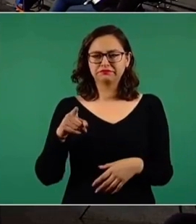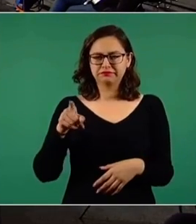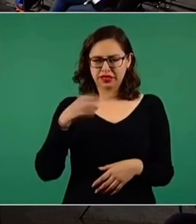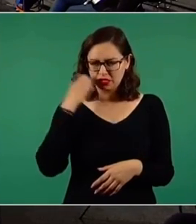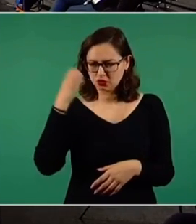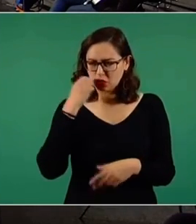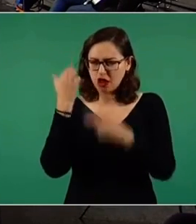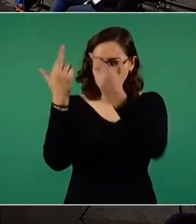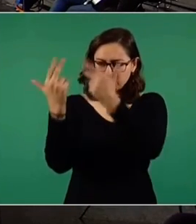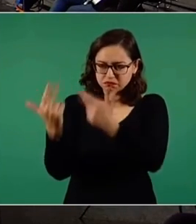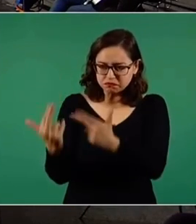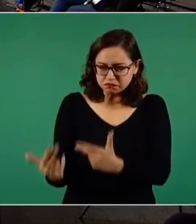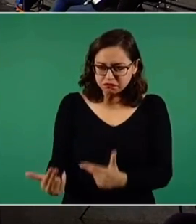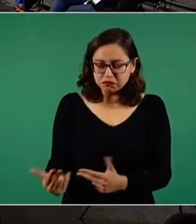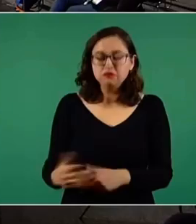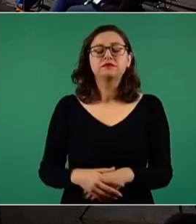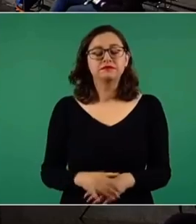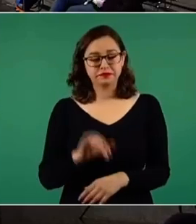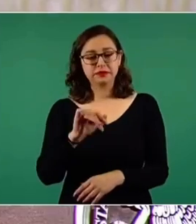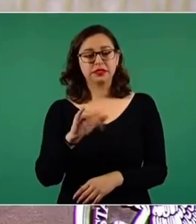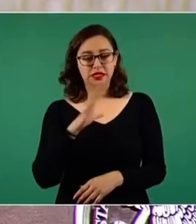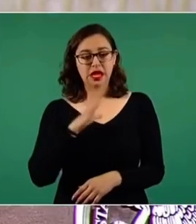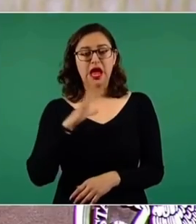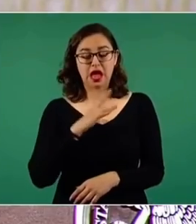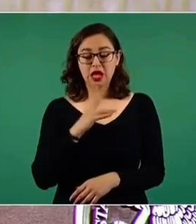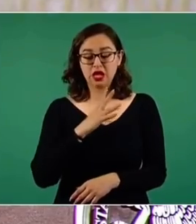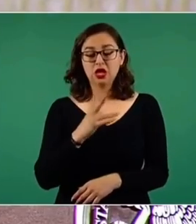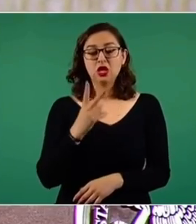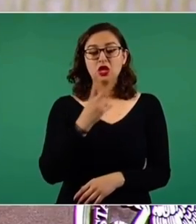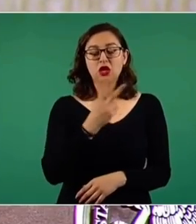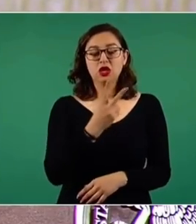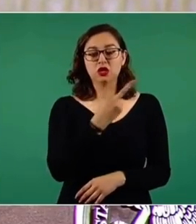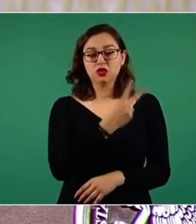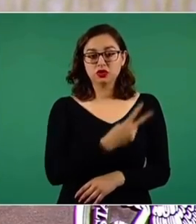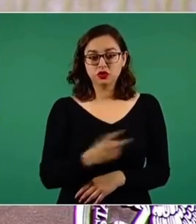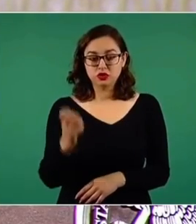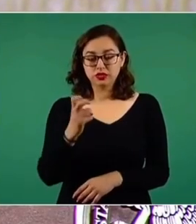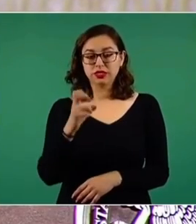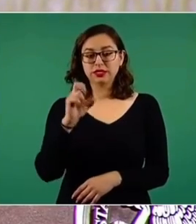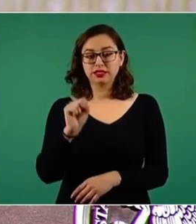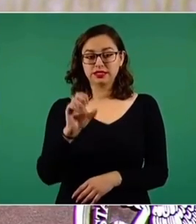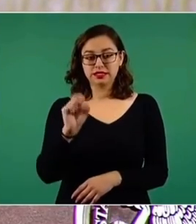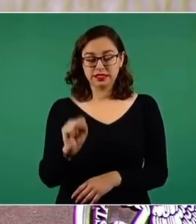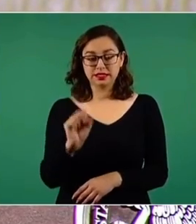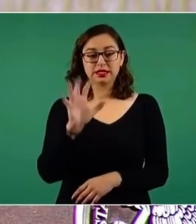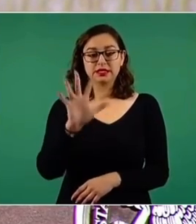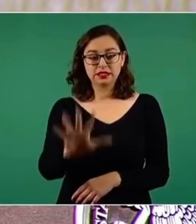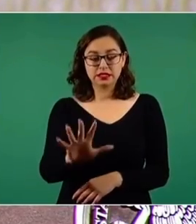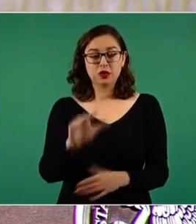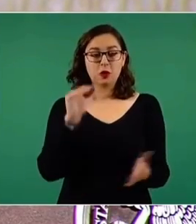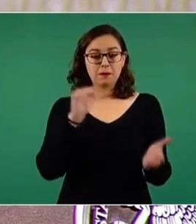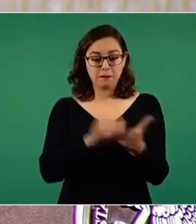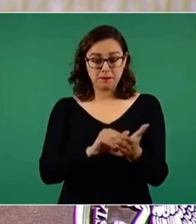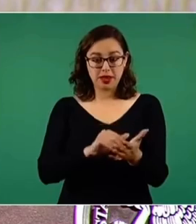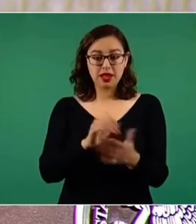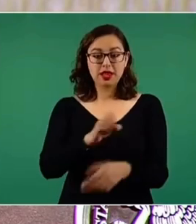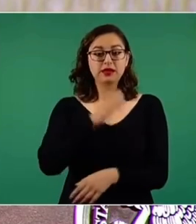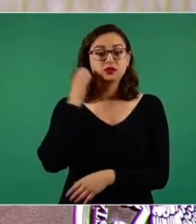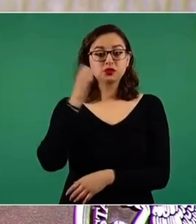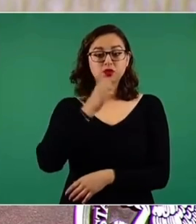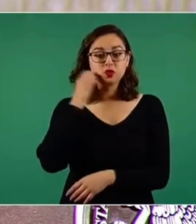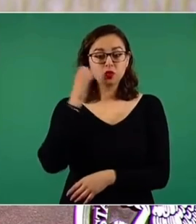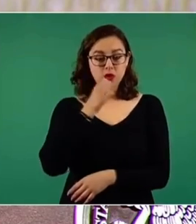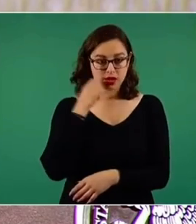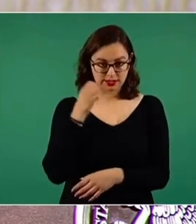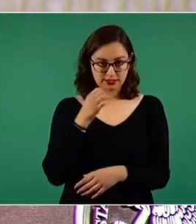que efectivamente tenemos un total de 265 mil escuelas y ellos refieren que